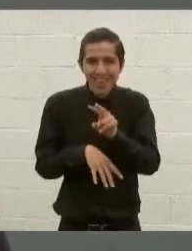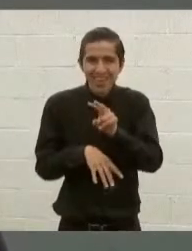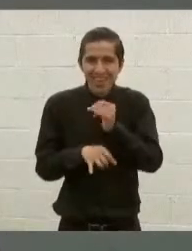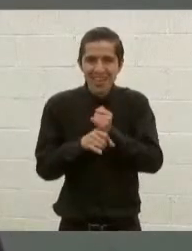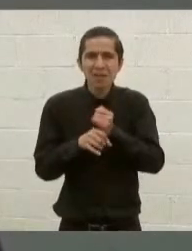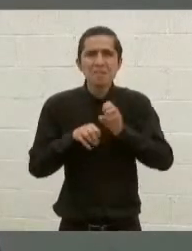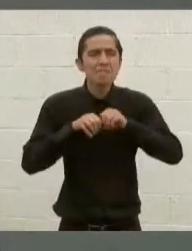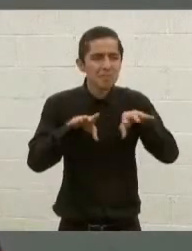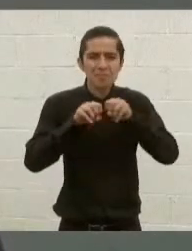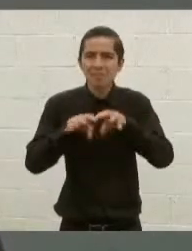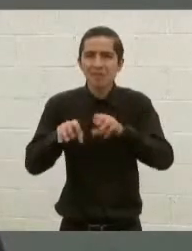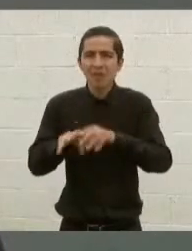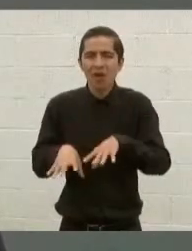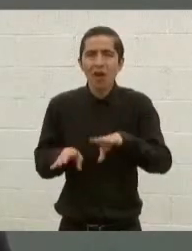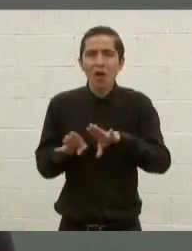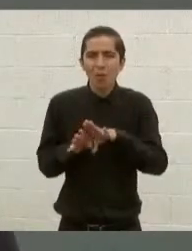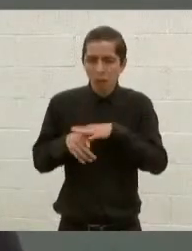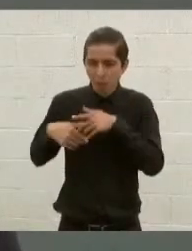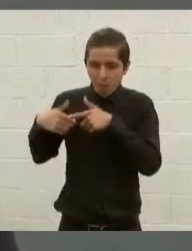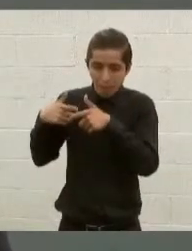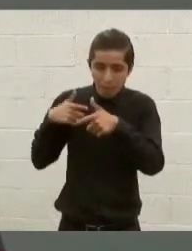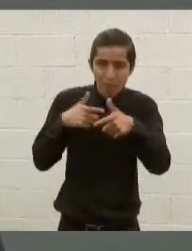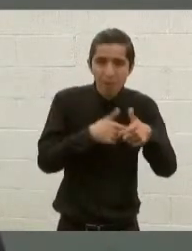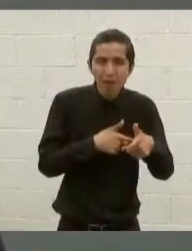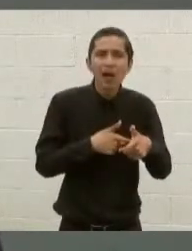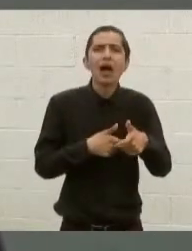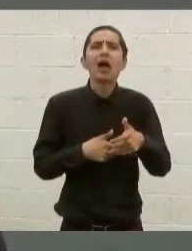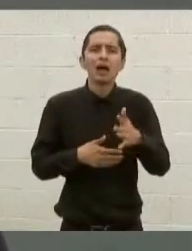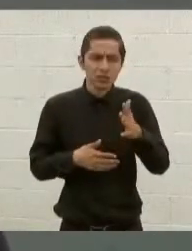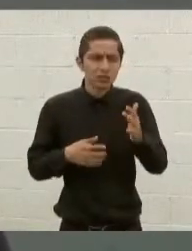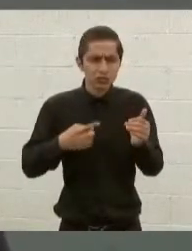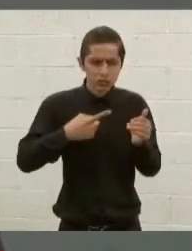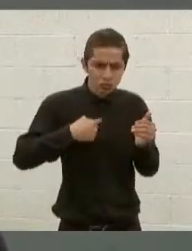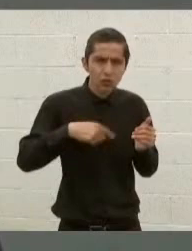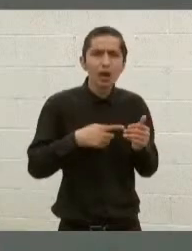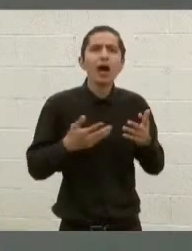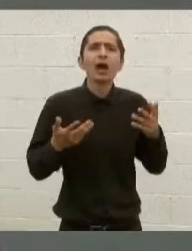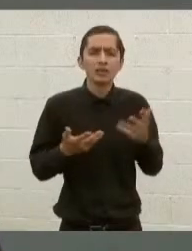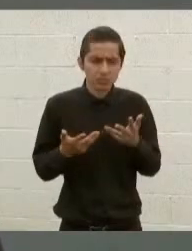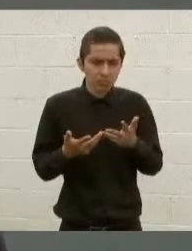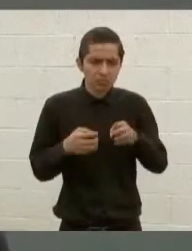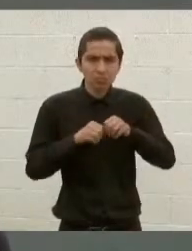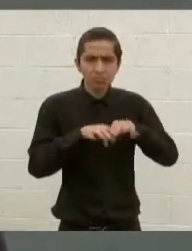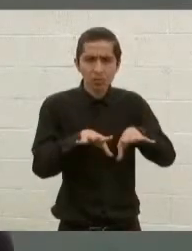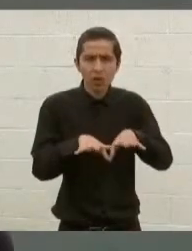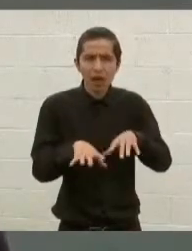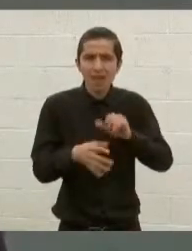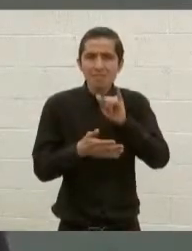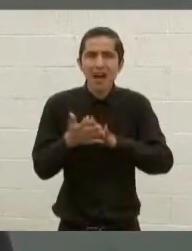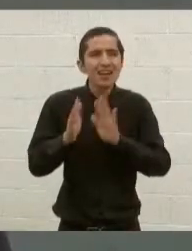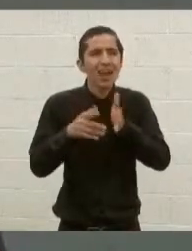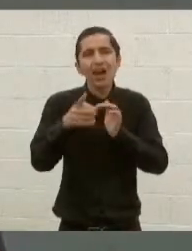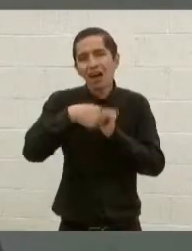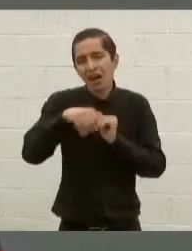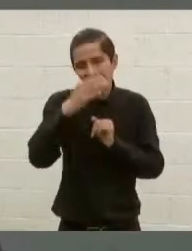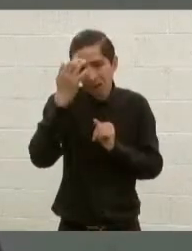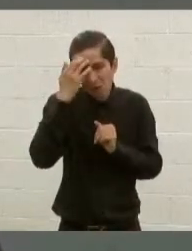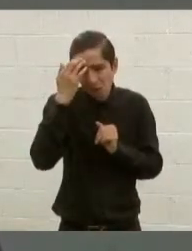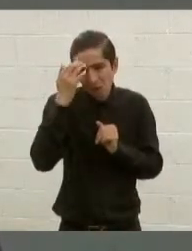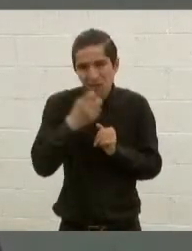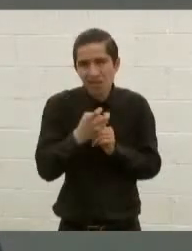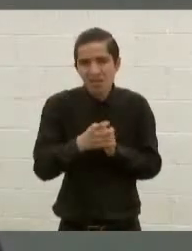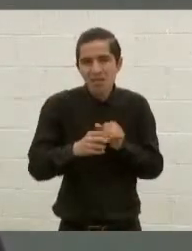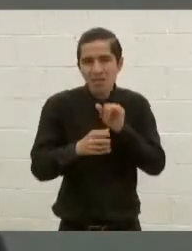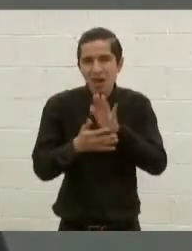abierta, nosotros compartiremos algunas de ellas, eventualmente ya las conocen, eventualmente otras